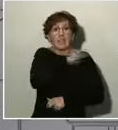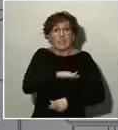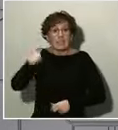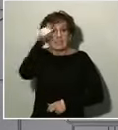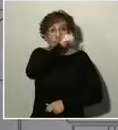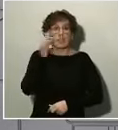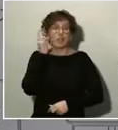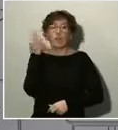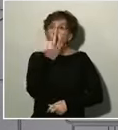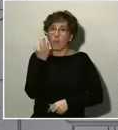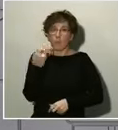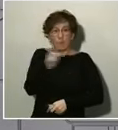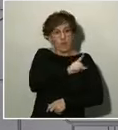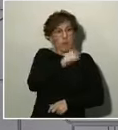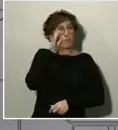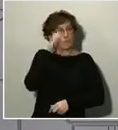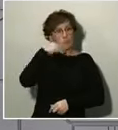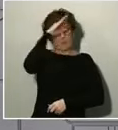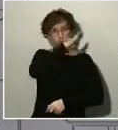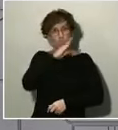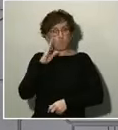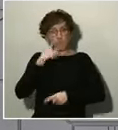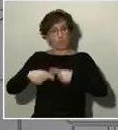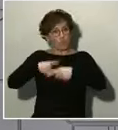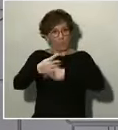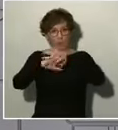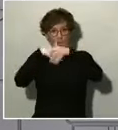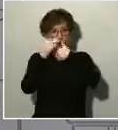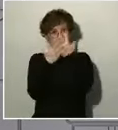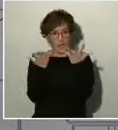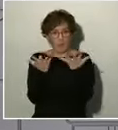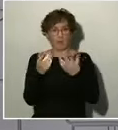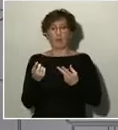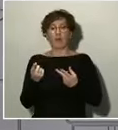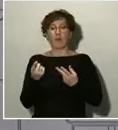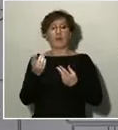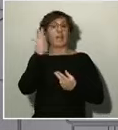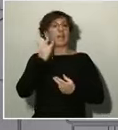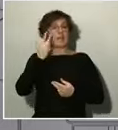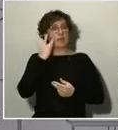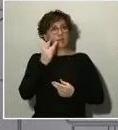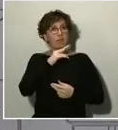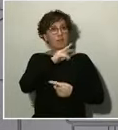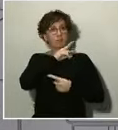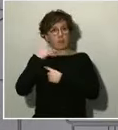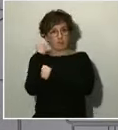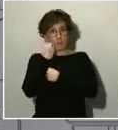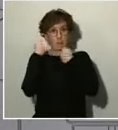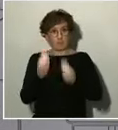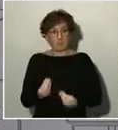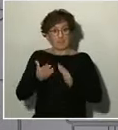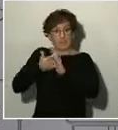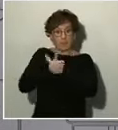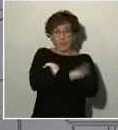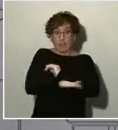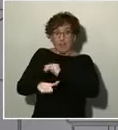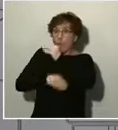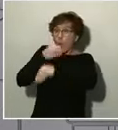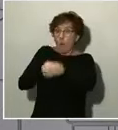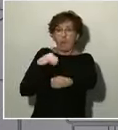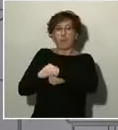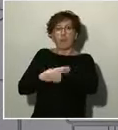lavaros las manos a diario, es mantener la higiene y si con ello nos ayudáis a los mayores, vais a ayudar muchísimo,